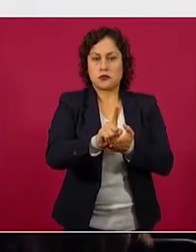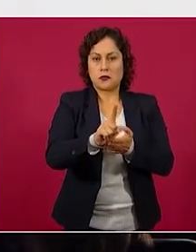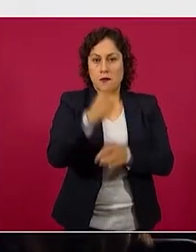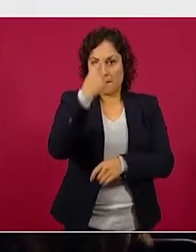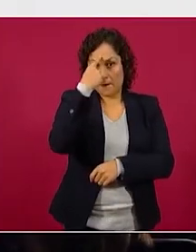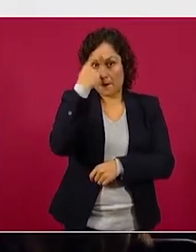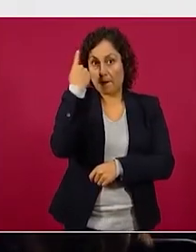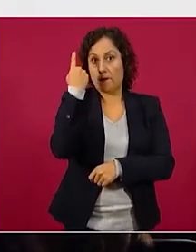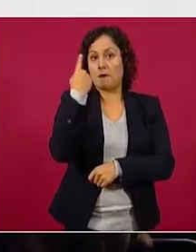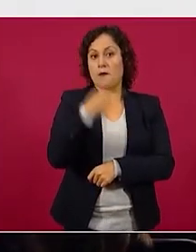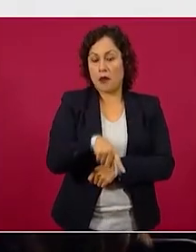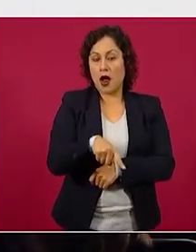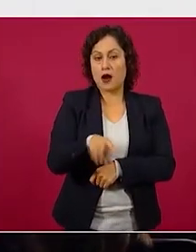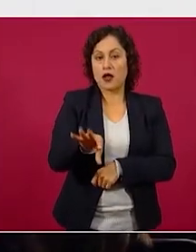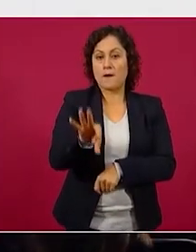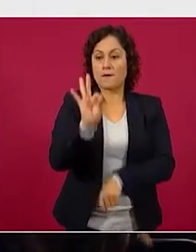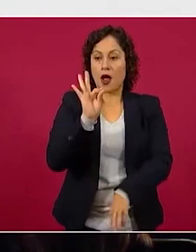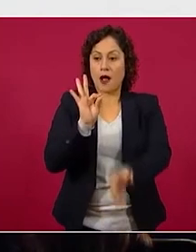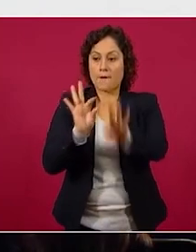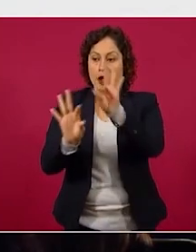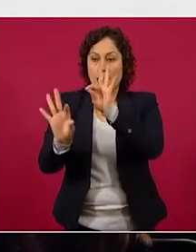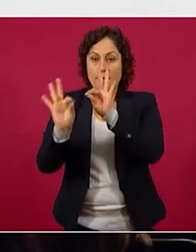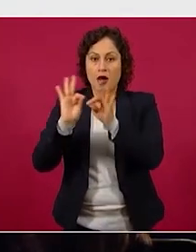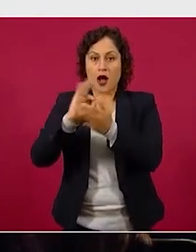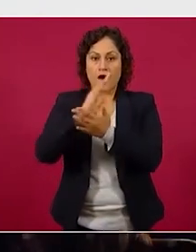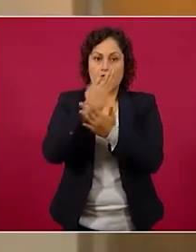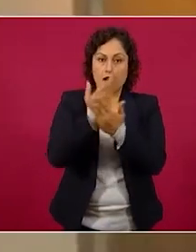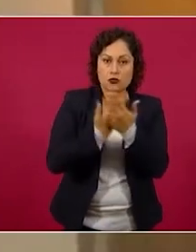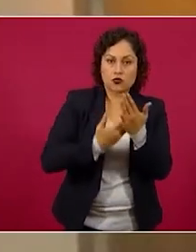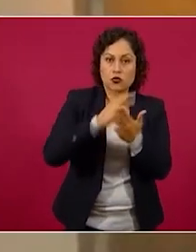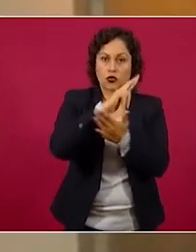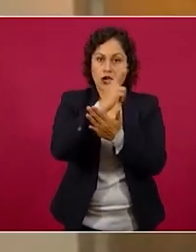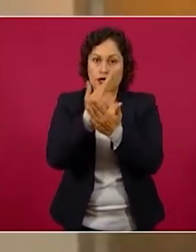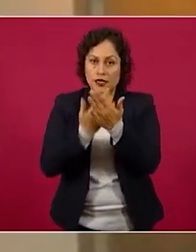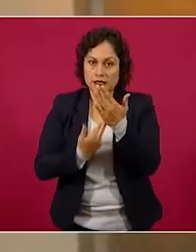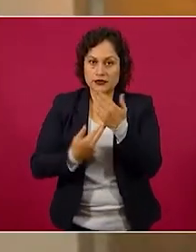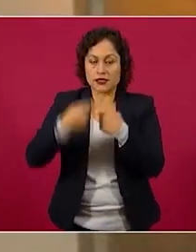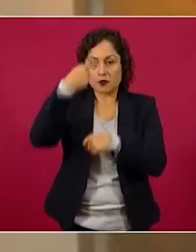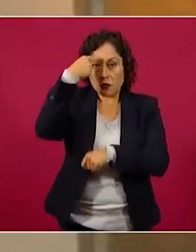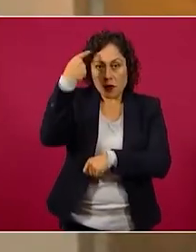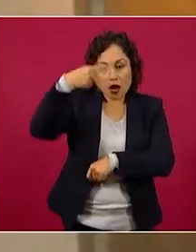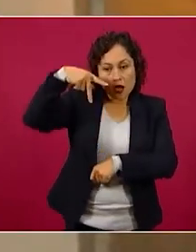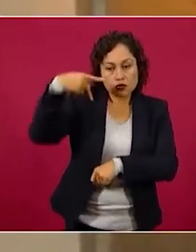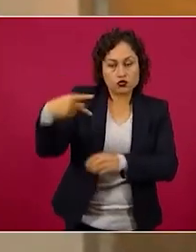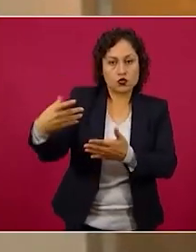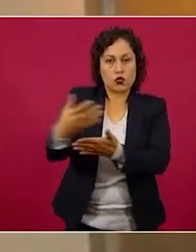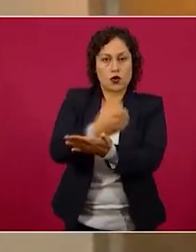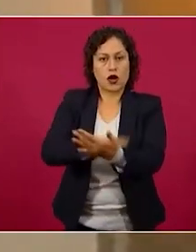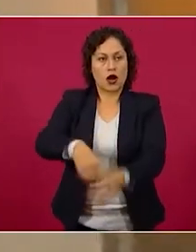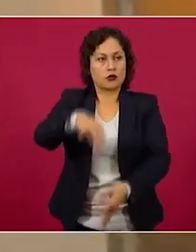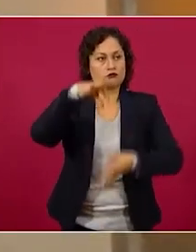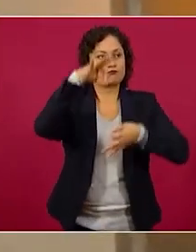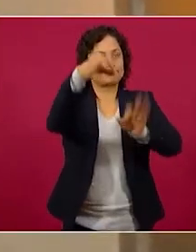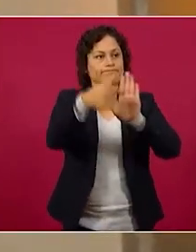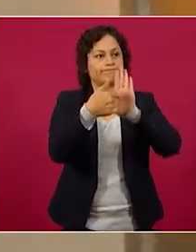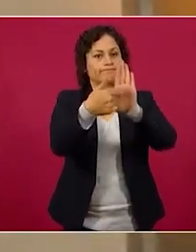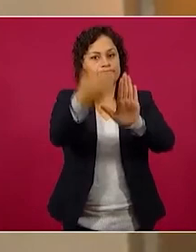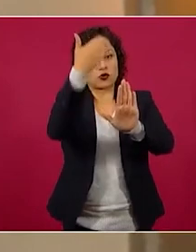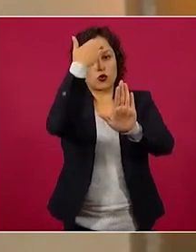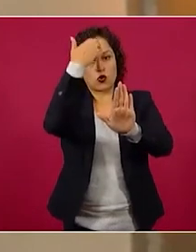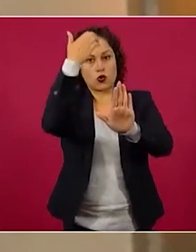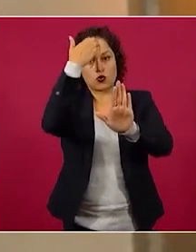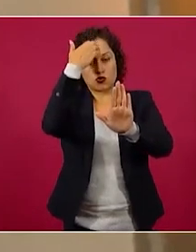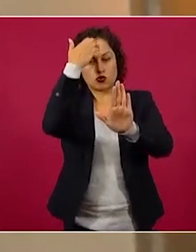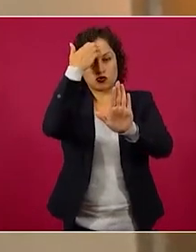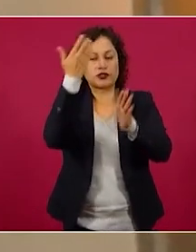facturas y comprobantes sobre los ingresos del señor Lore de Mola de conformidad con la